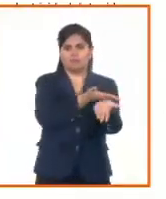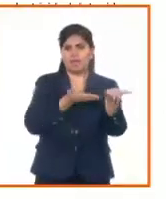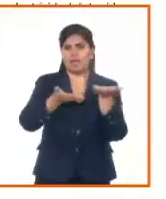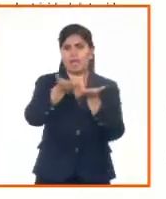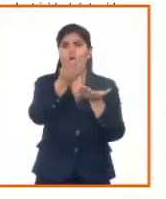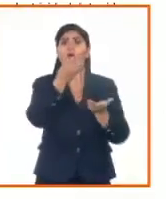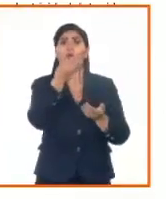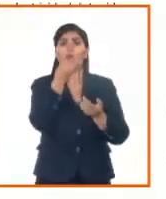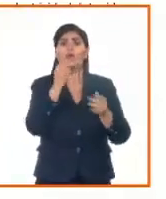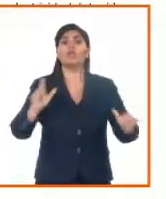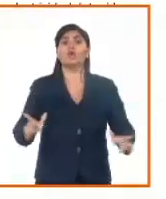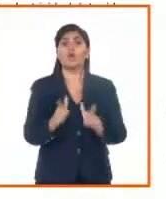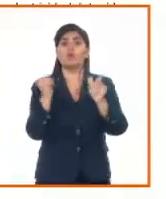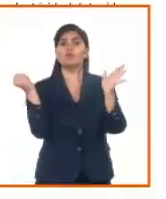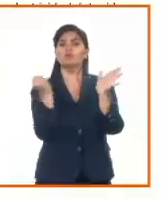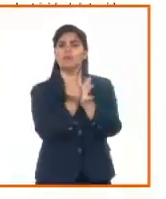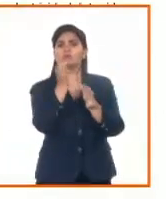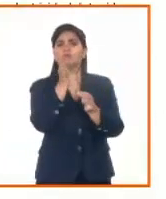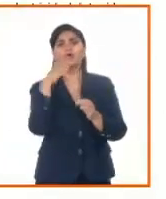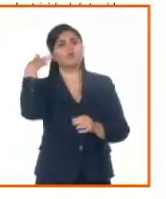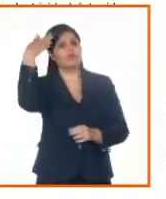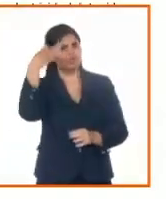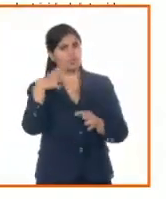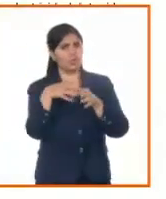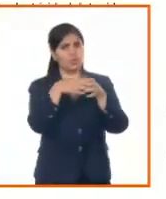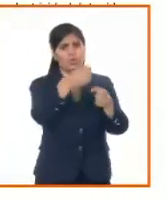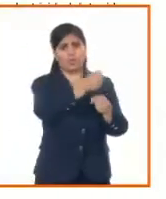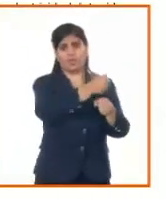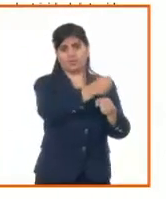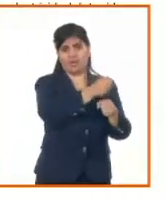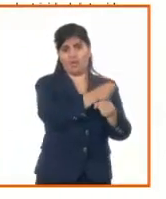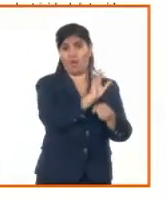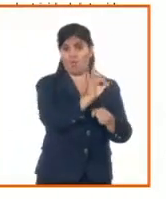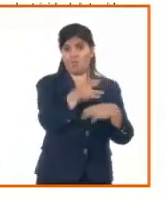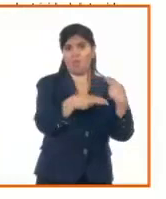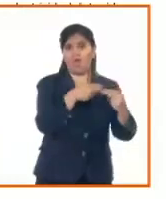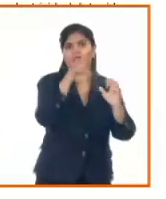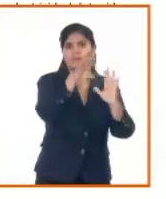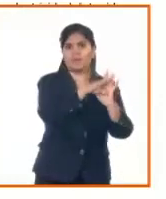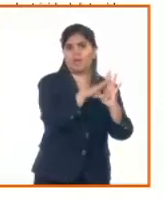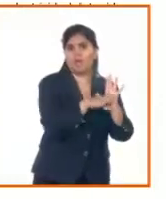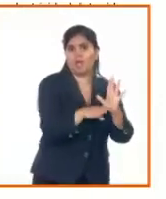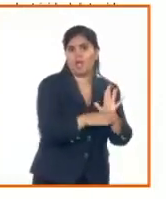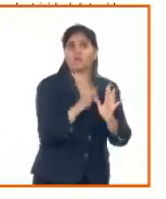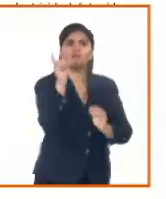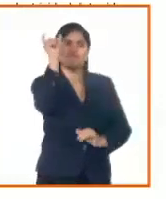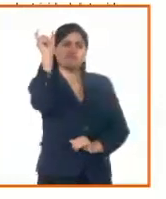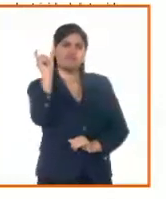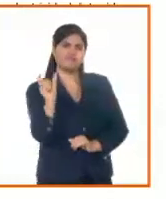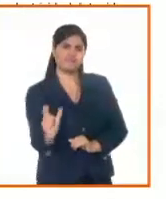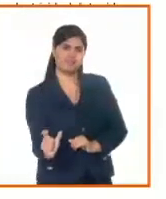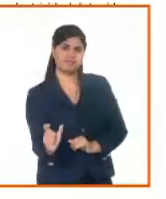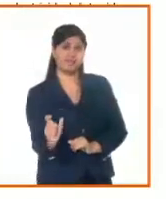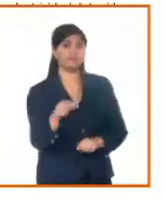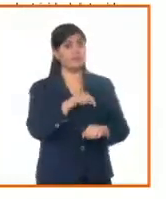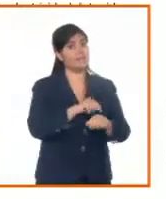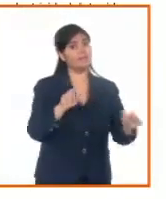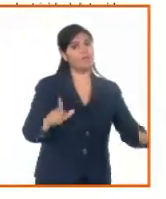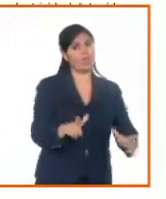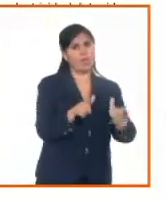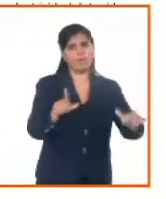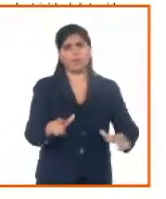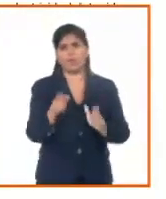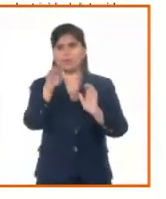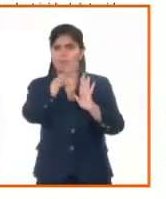ser adoptadas, el grupo de trabajo tendría la facultad de establecer un plan de acción que permite implementar en un plazo razonable la adopción de medidas que